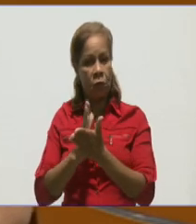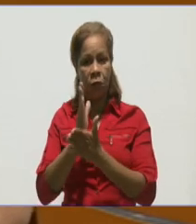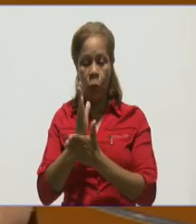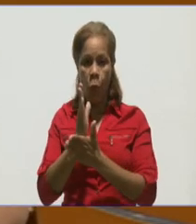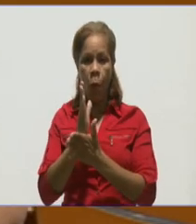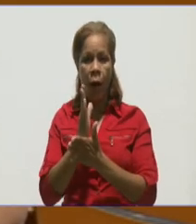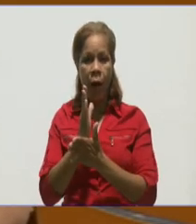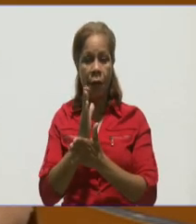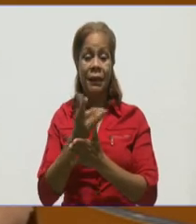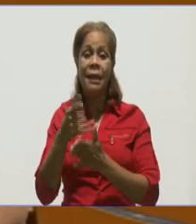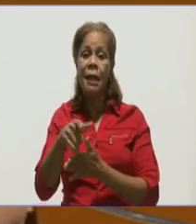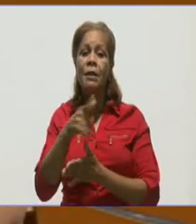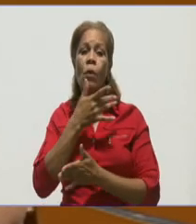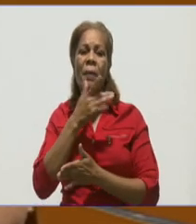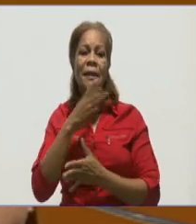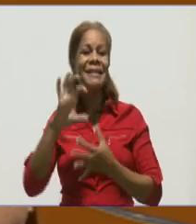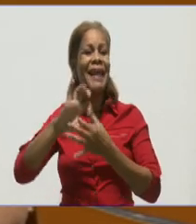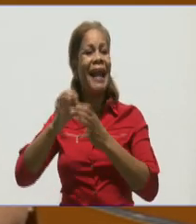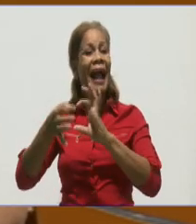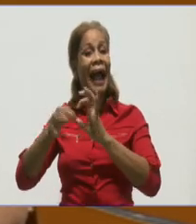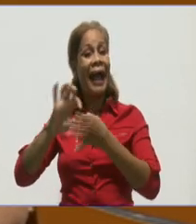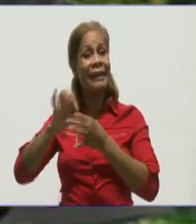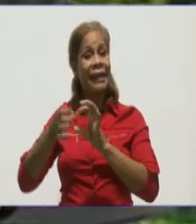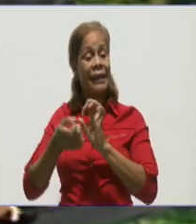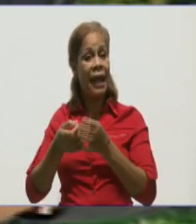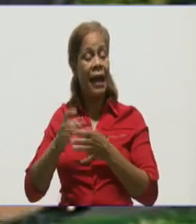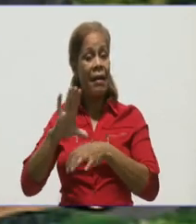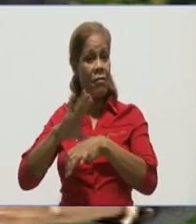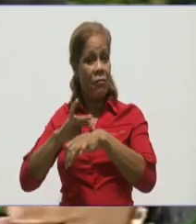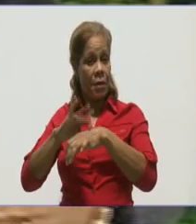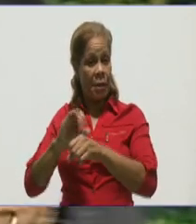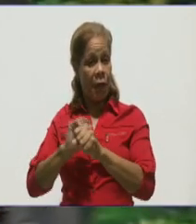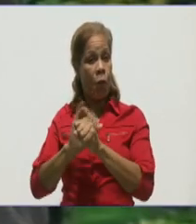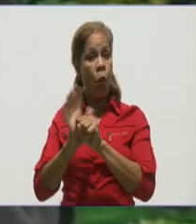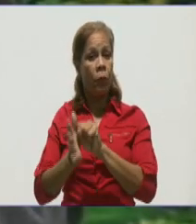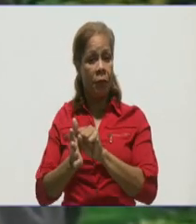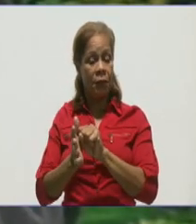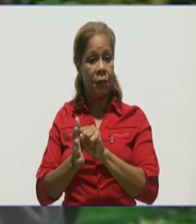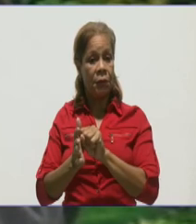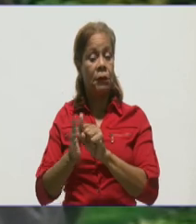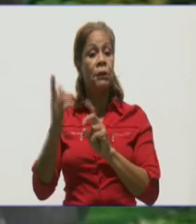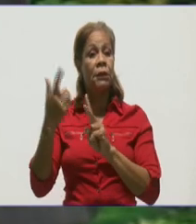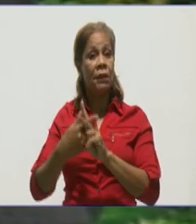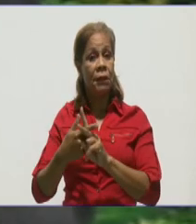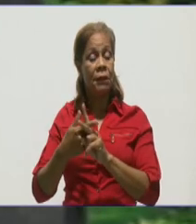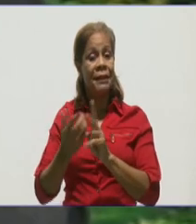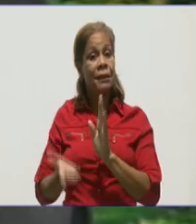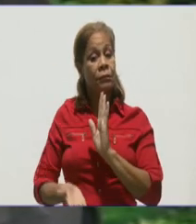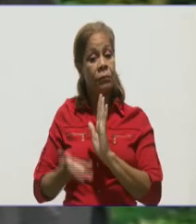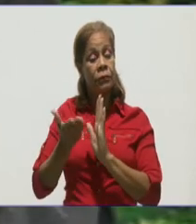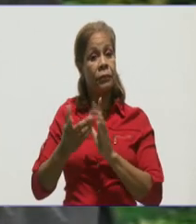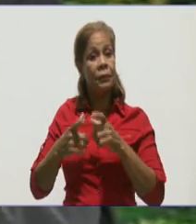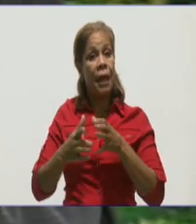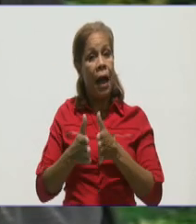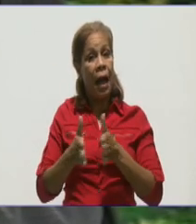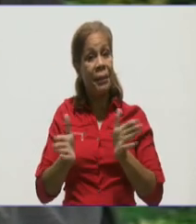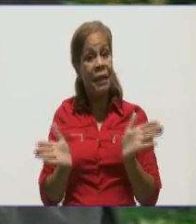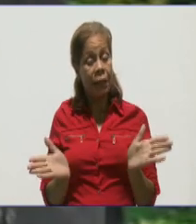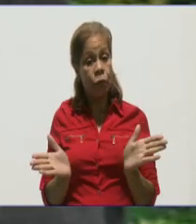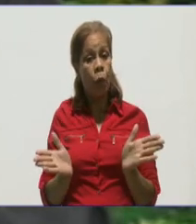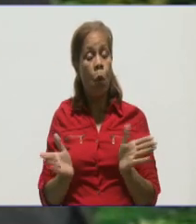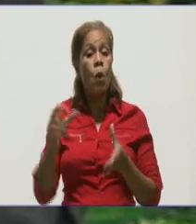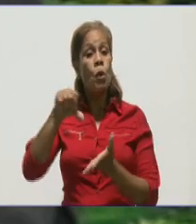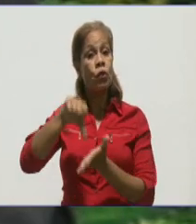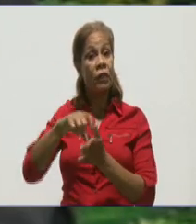generando en este tipo de sentido. Porque en la medida que se siguen incrementando los centros de aislamiento, es dinero que se destina